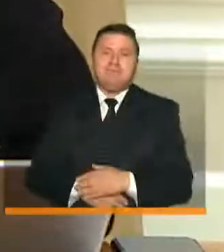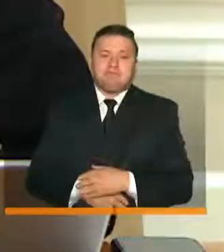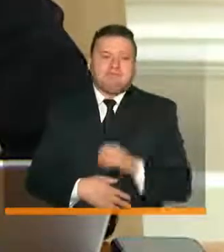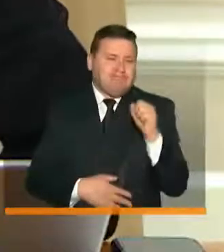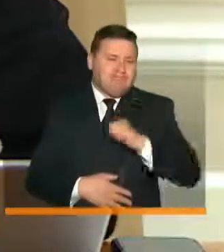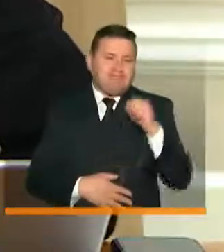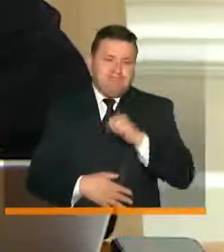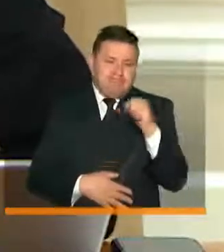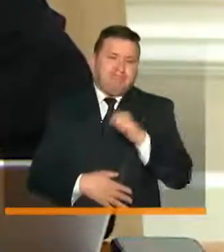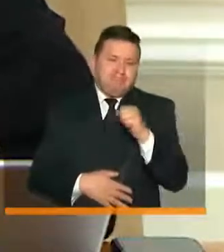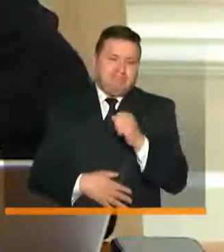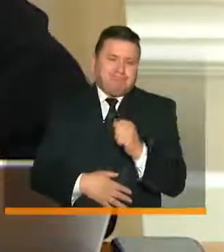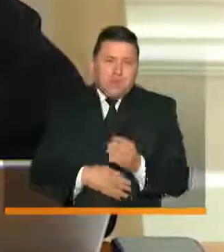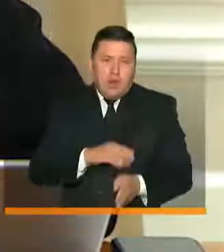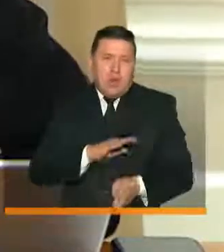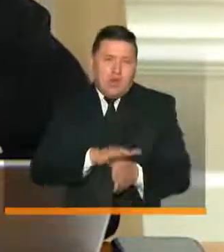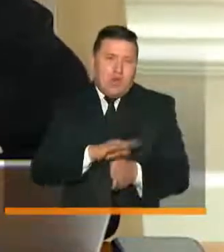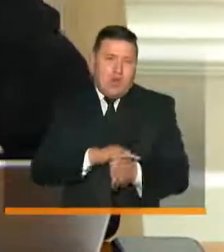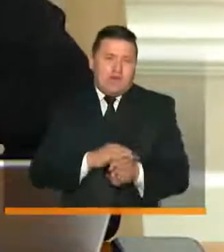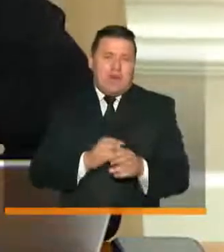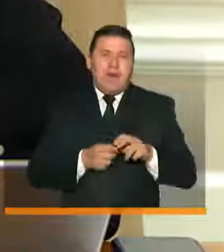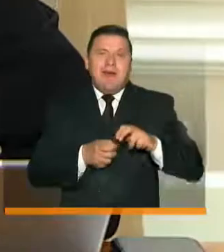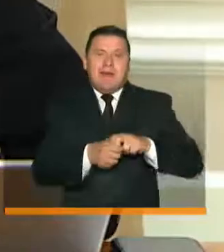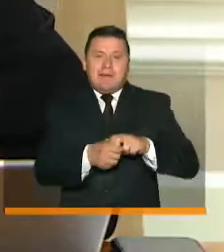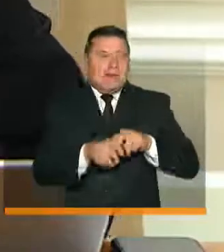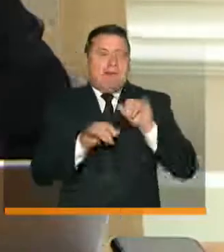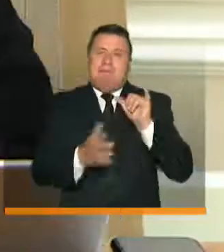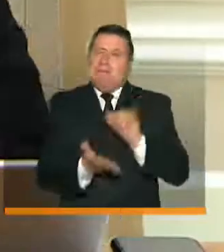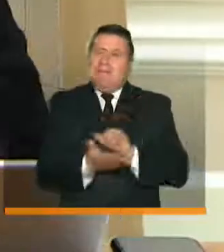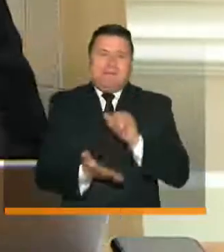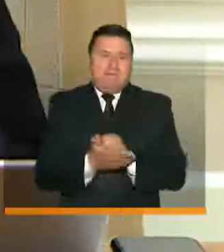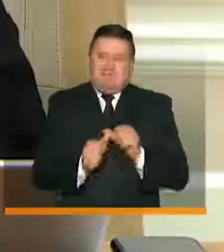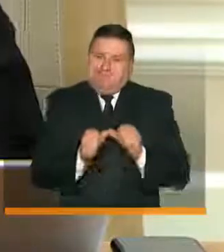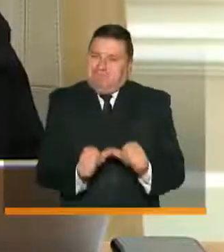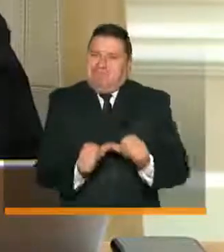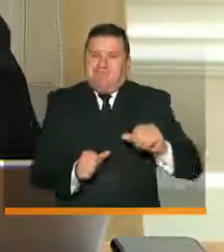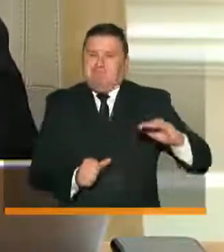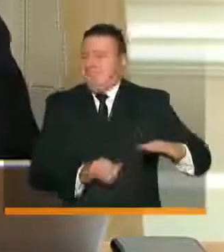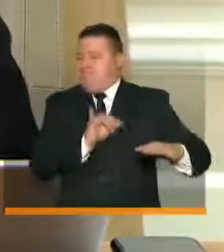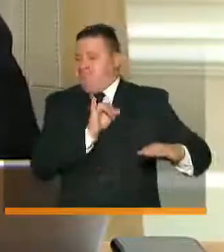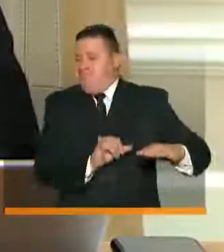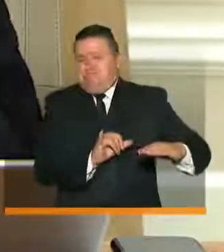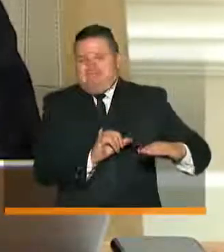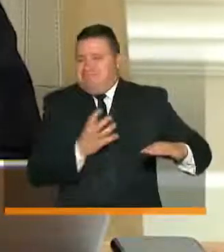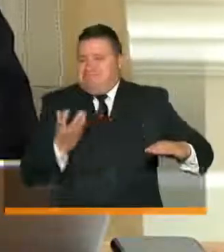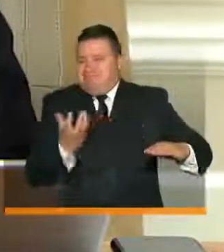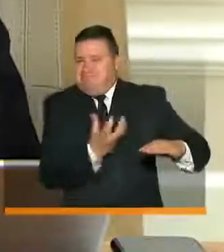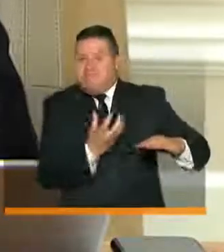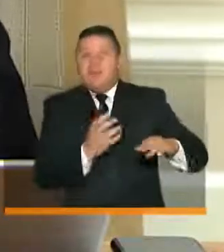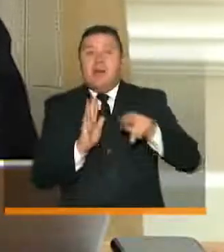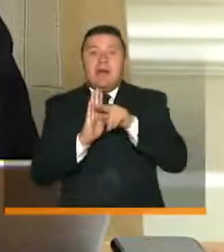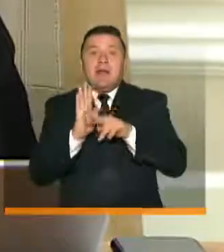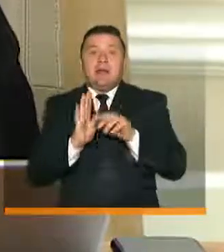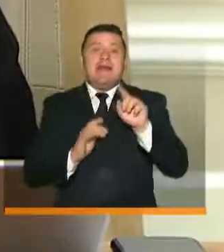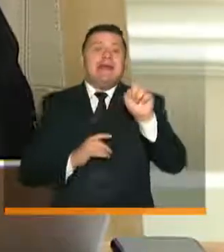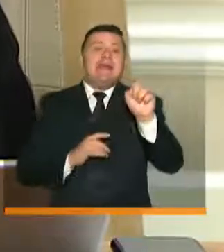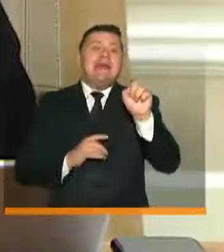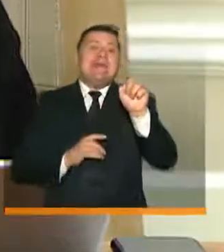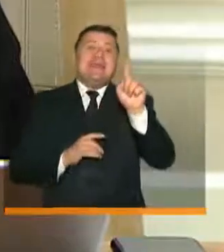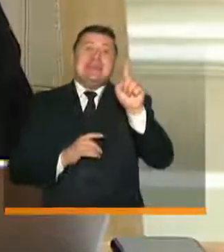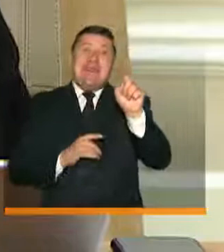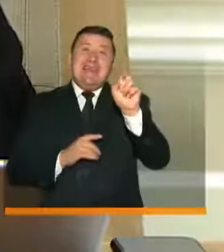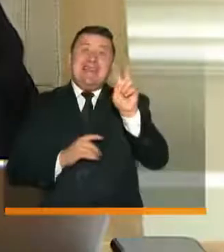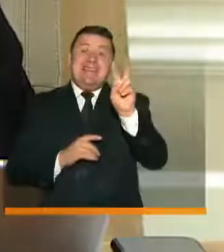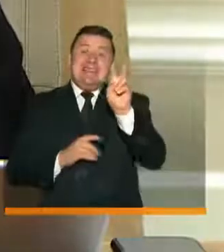siguen los límites en los sistemas de transporte público. Esos límites se derivan precisamente de la resolución 677 del